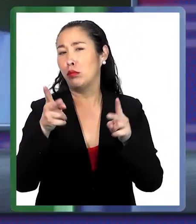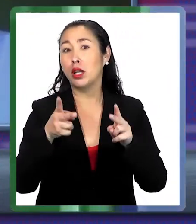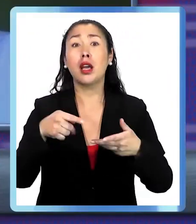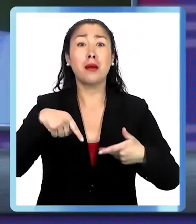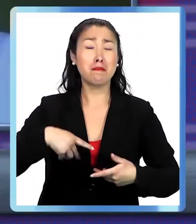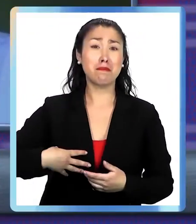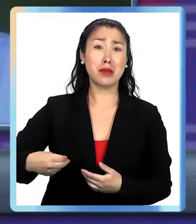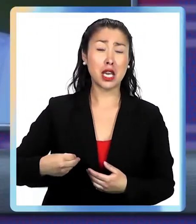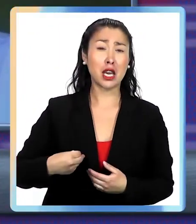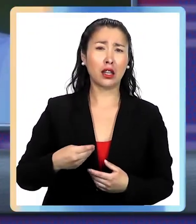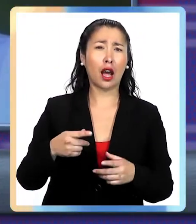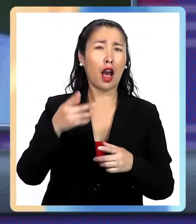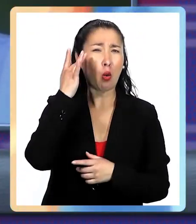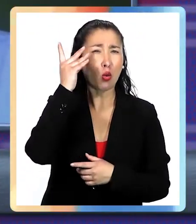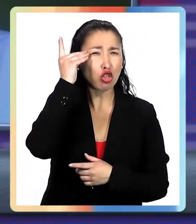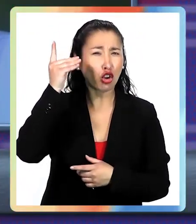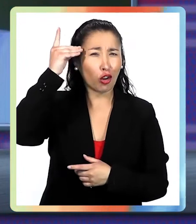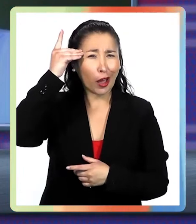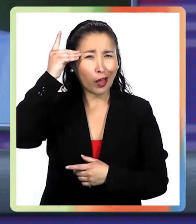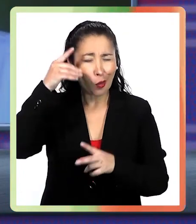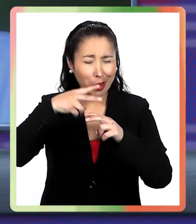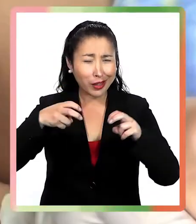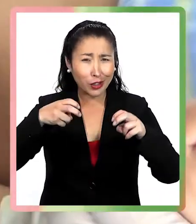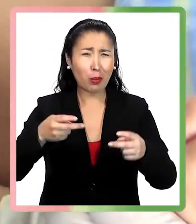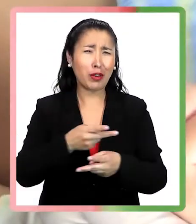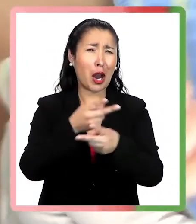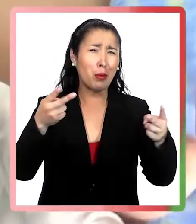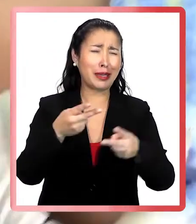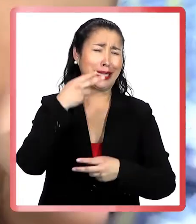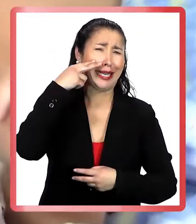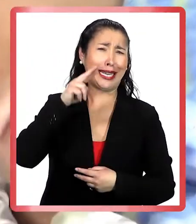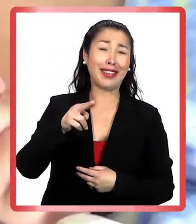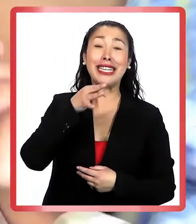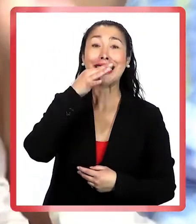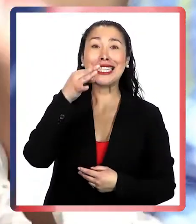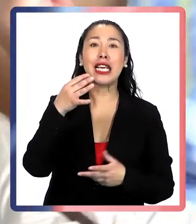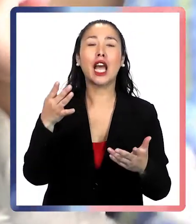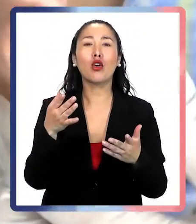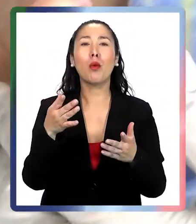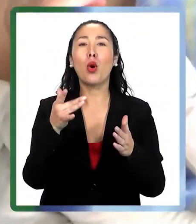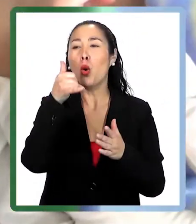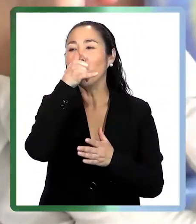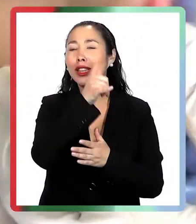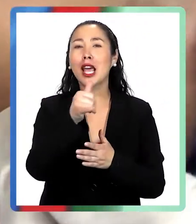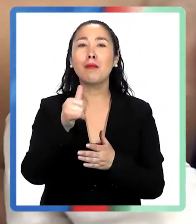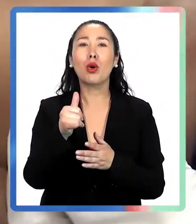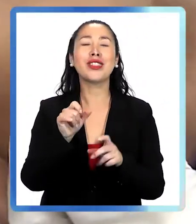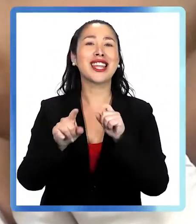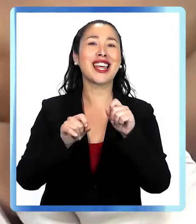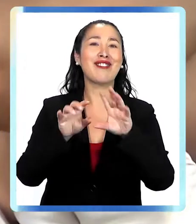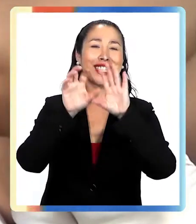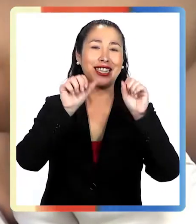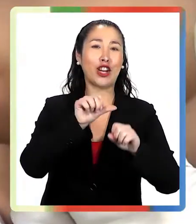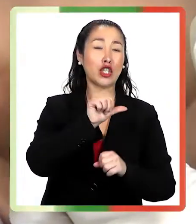doctorado en alergia en Australia, ha publicado artículos que dicen que hay una ventana inmunológica, que entre